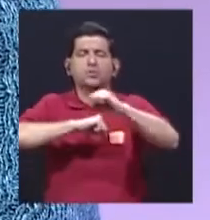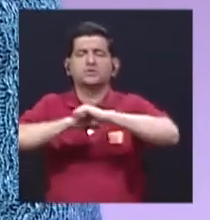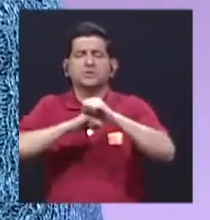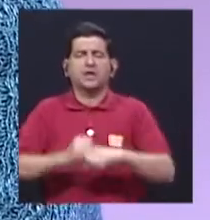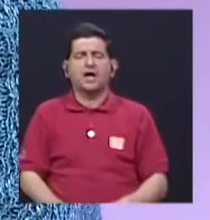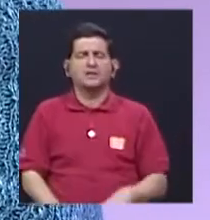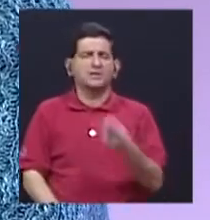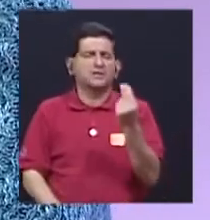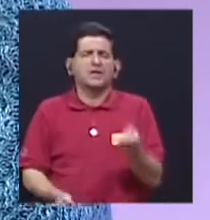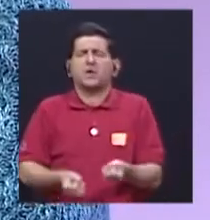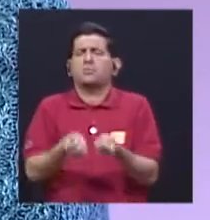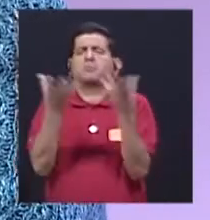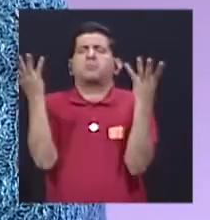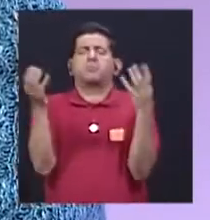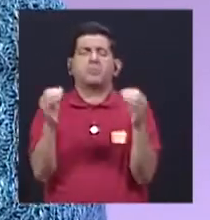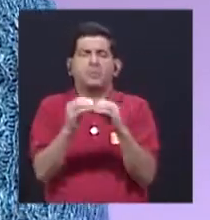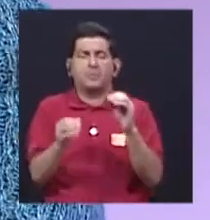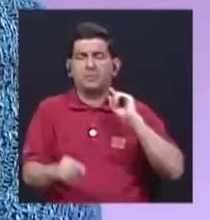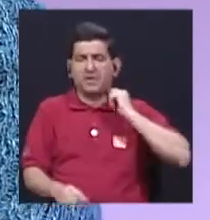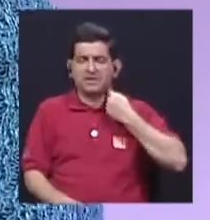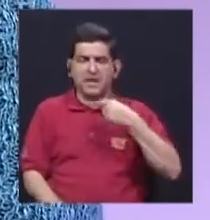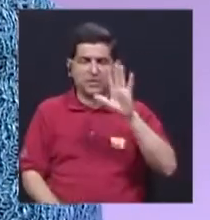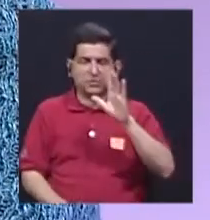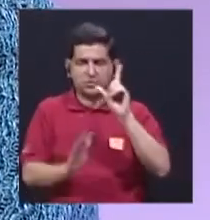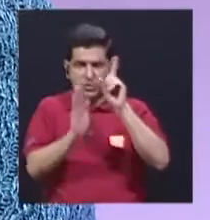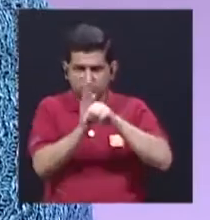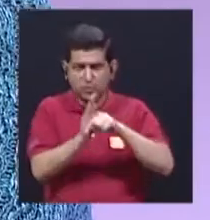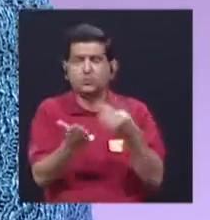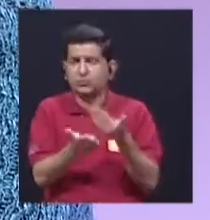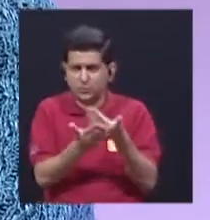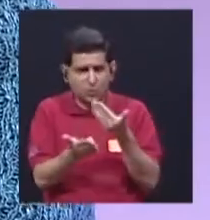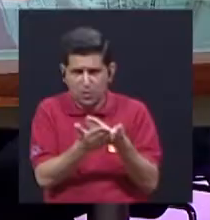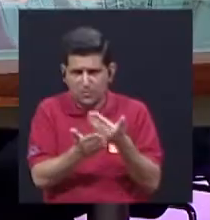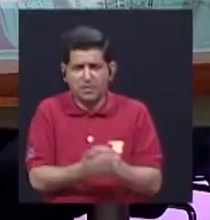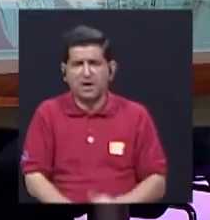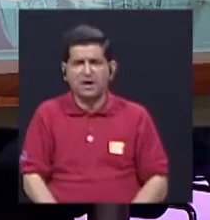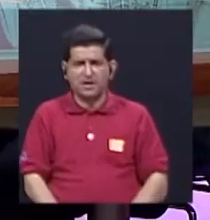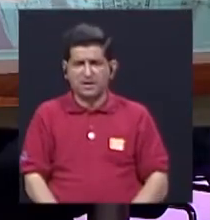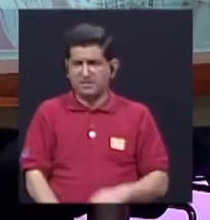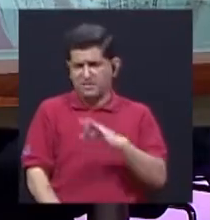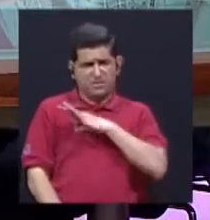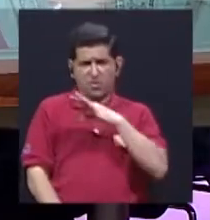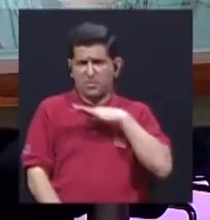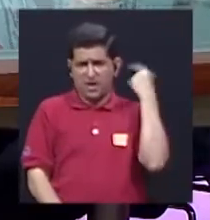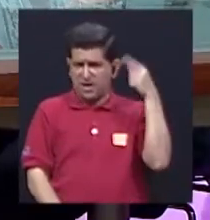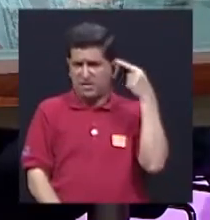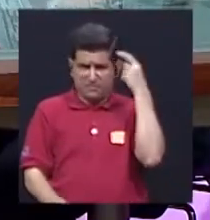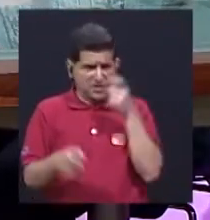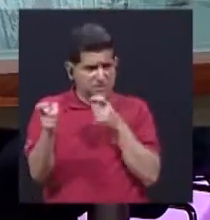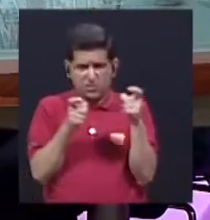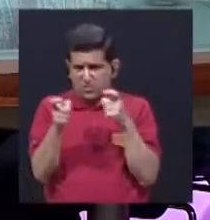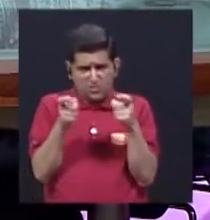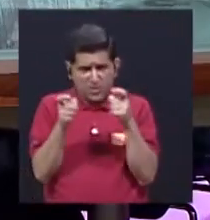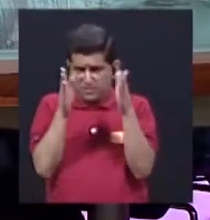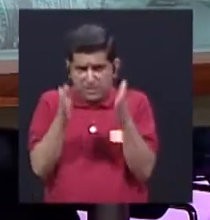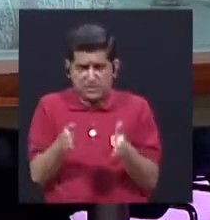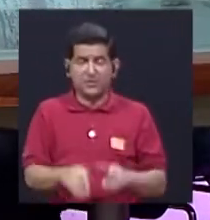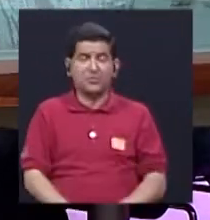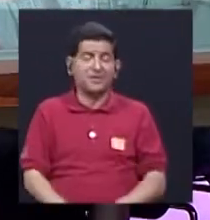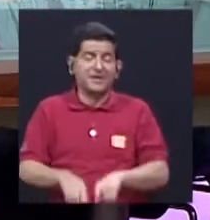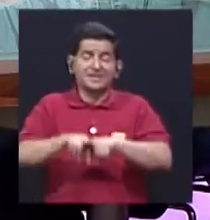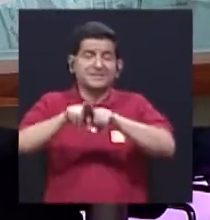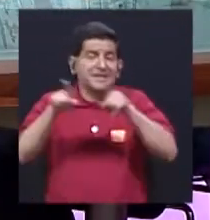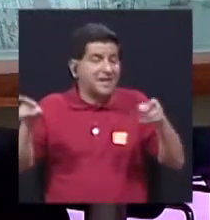dinero, ¿verdad? Es más caro, cinco segundos de pauta. Ustedes pueden verificar. No hay ninguna ganancia para el Estado como administrador ni para el pueblo. pero tampoco